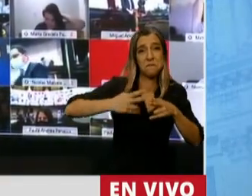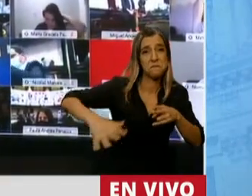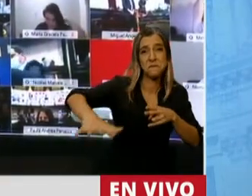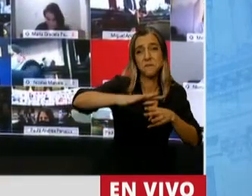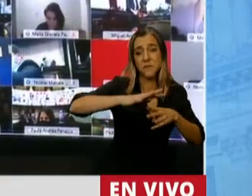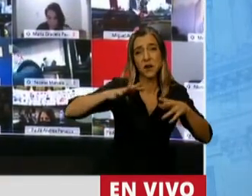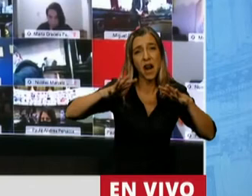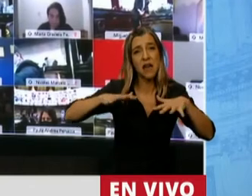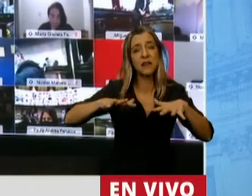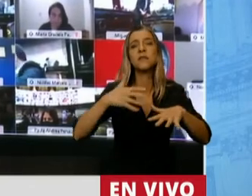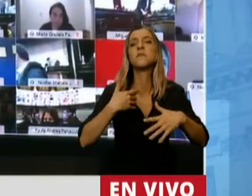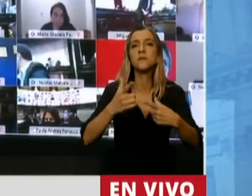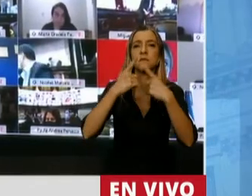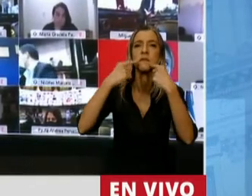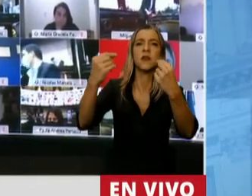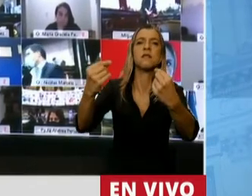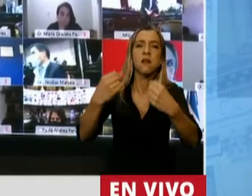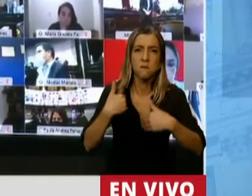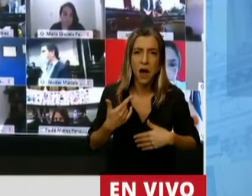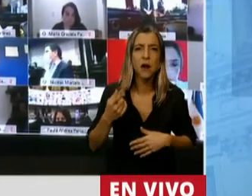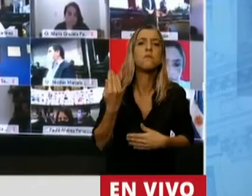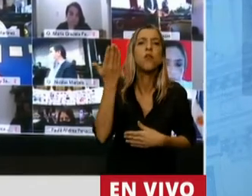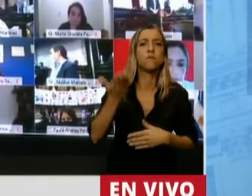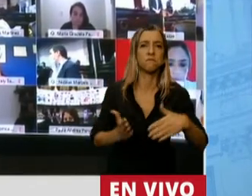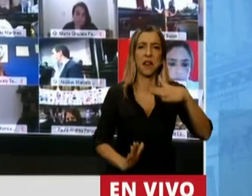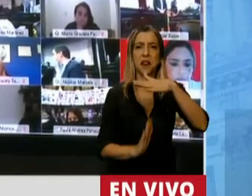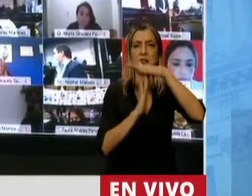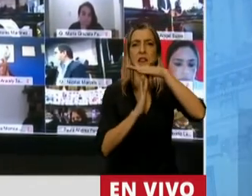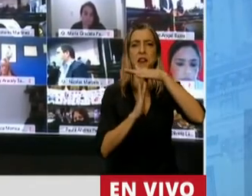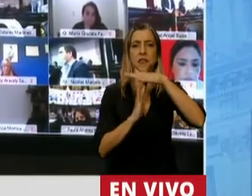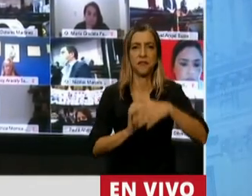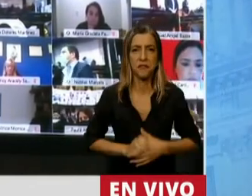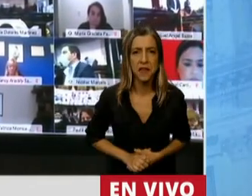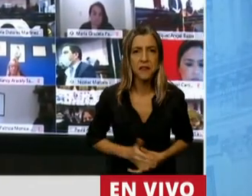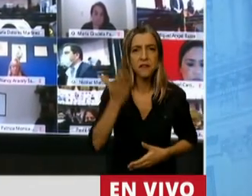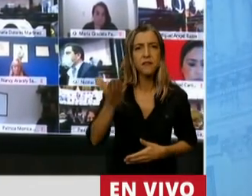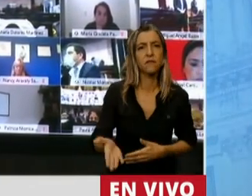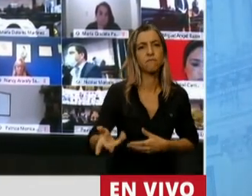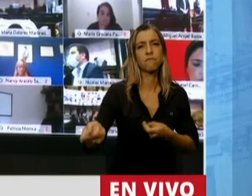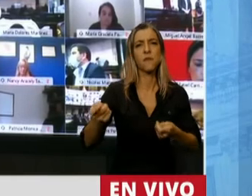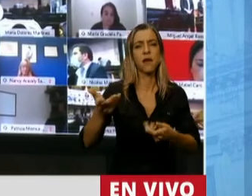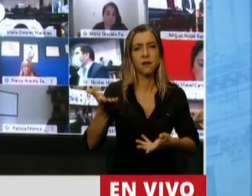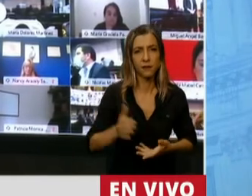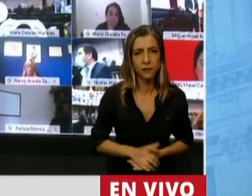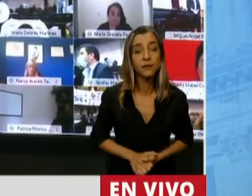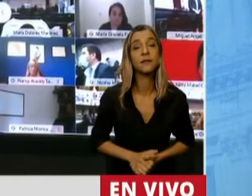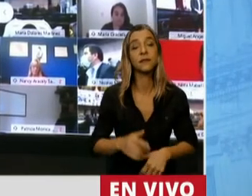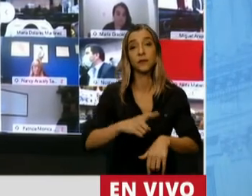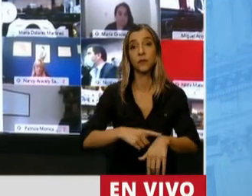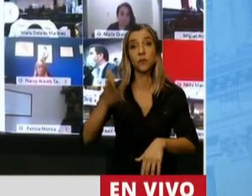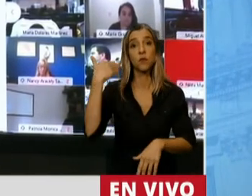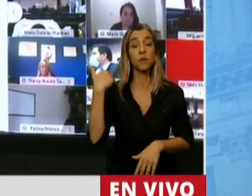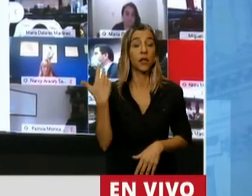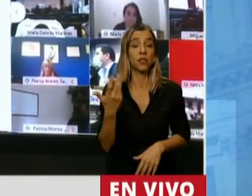reclamar por su líder, a reclamar por su conductor. Y es ahí donde quienes conducían el país